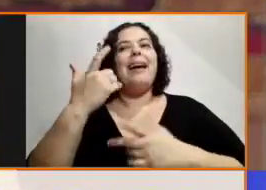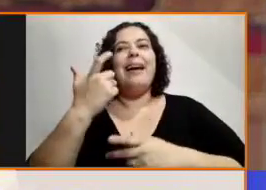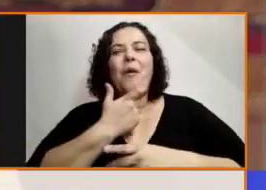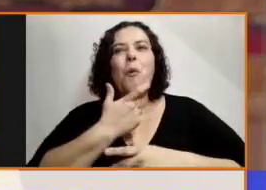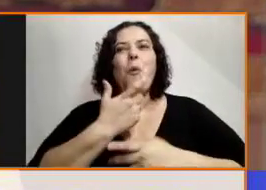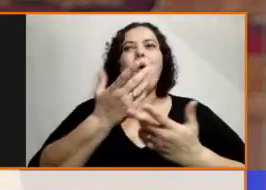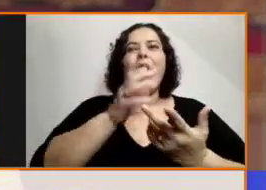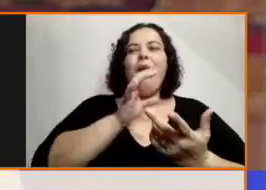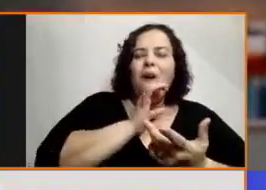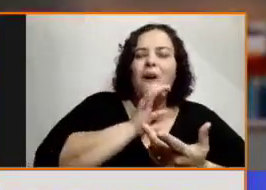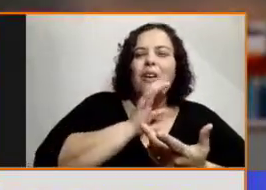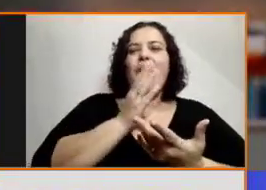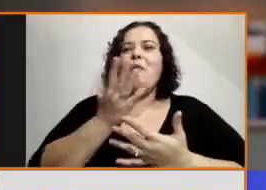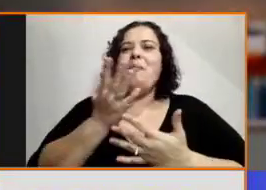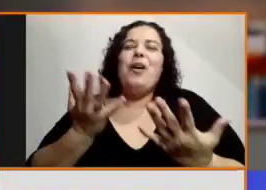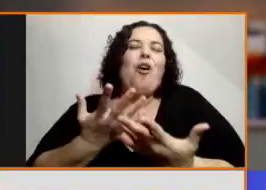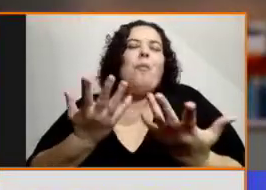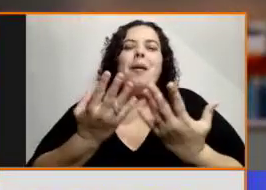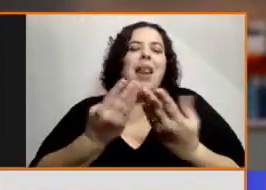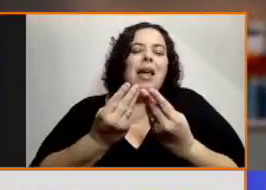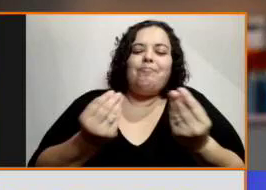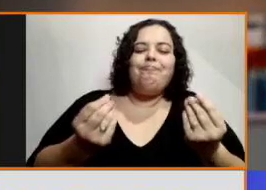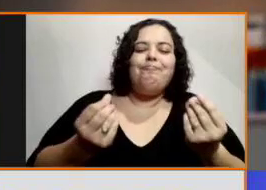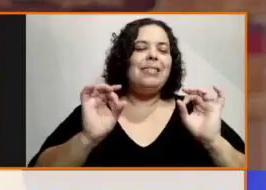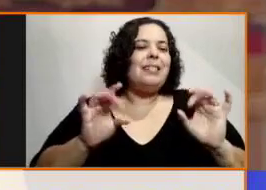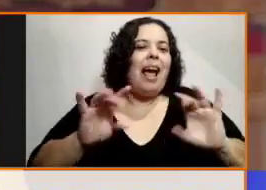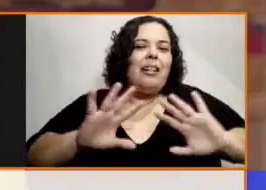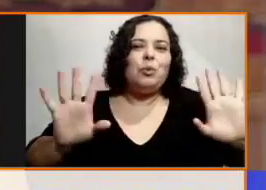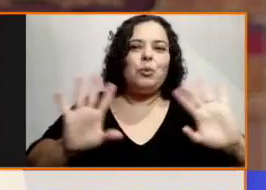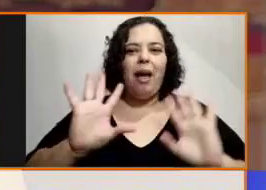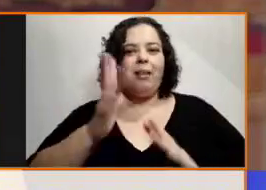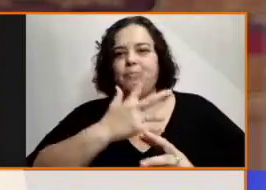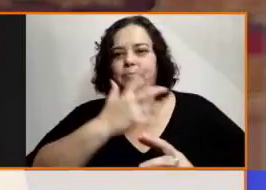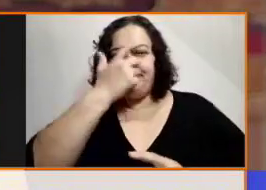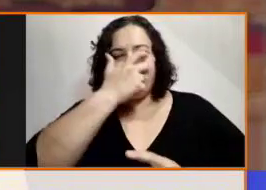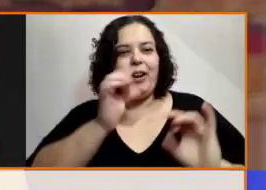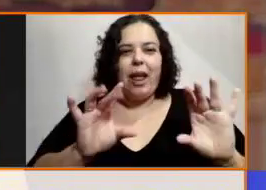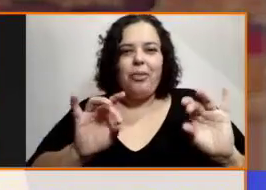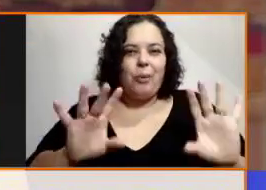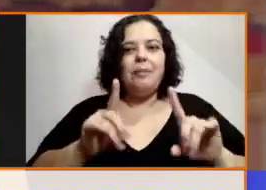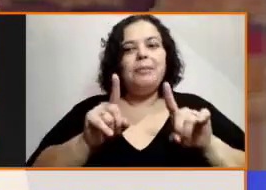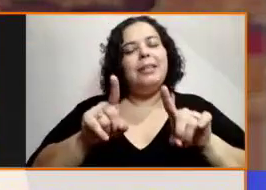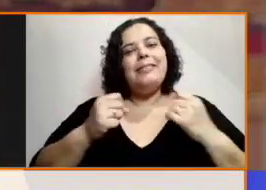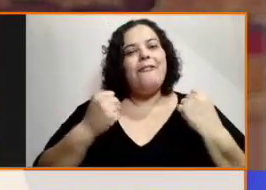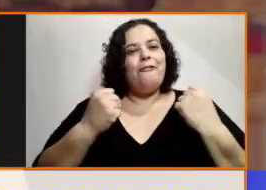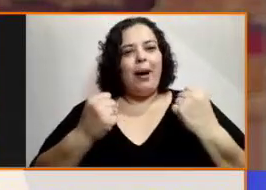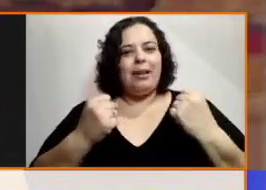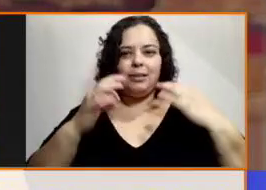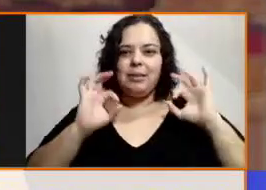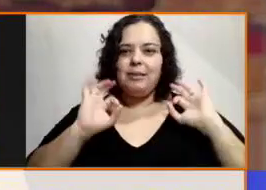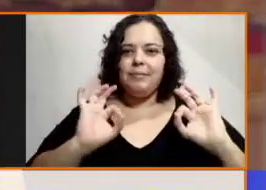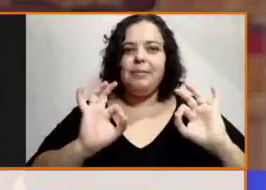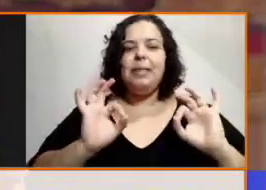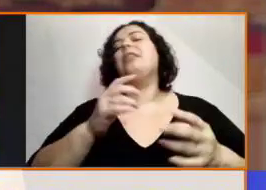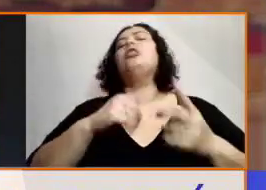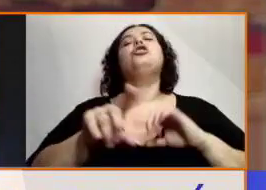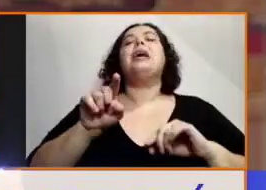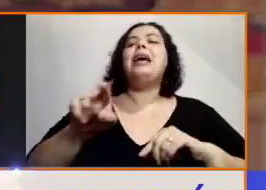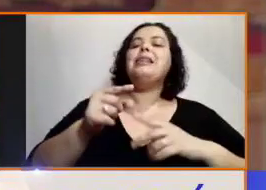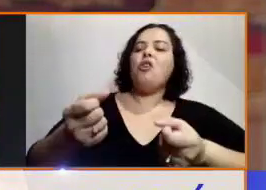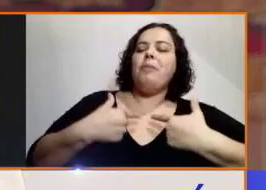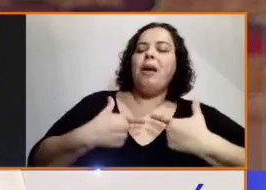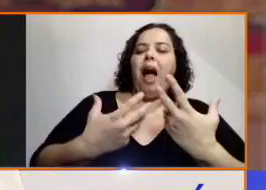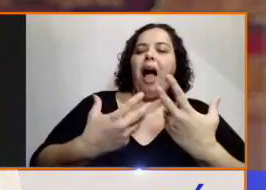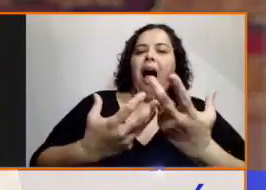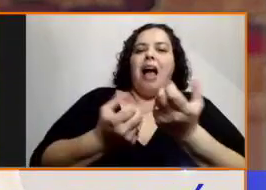naturalizar su condición. Sí, sí, sí, es una fuerza increíble. Y eso me ayudó a perderle un poco el